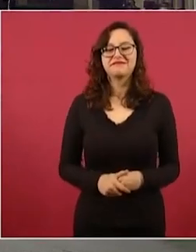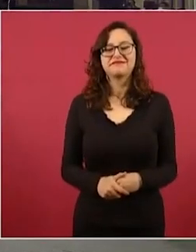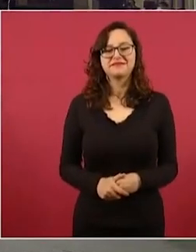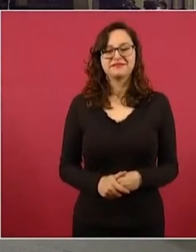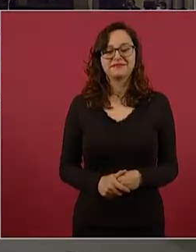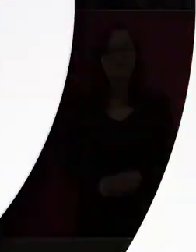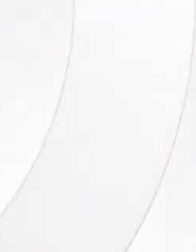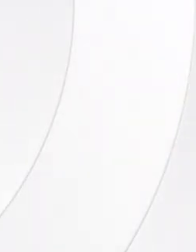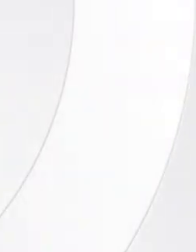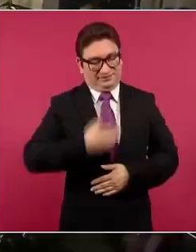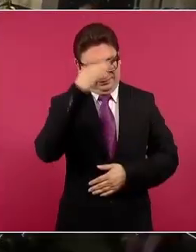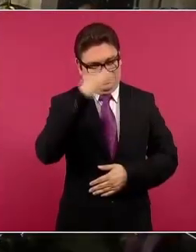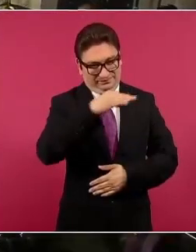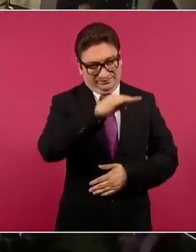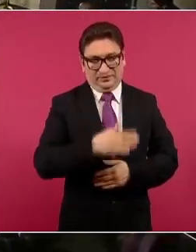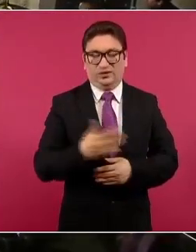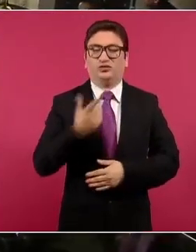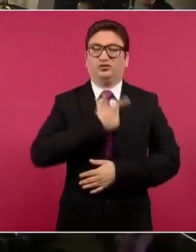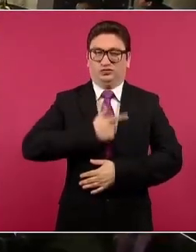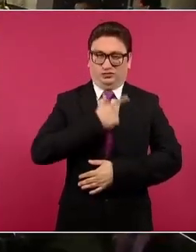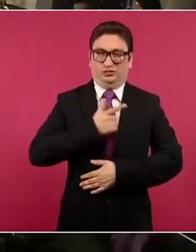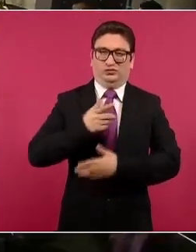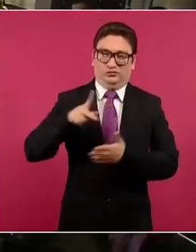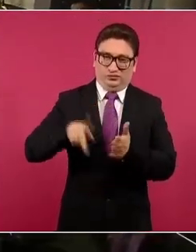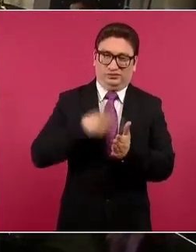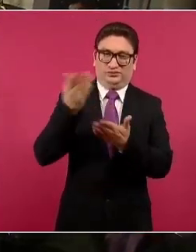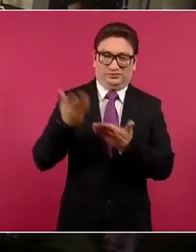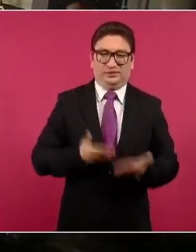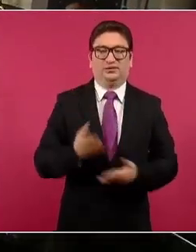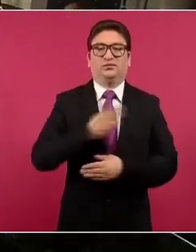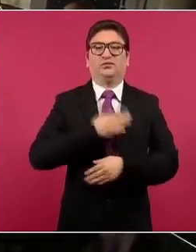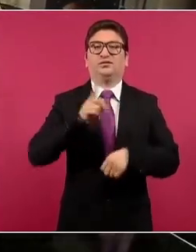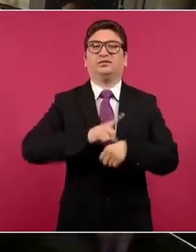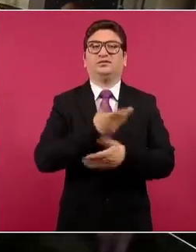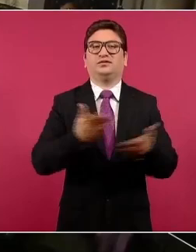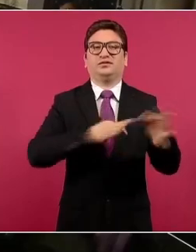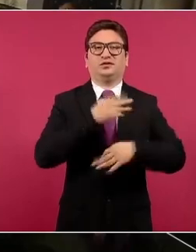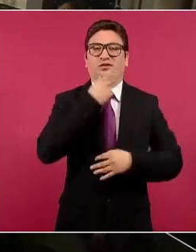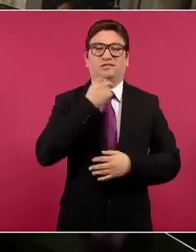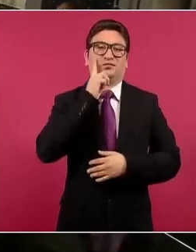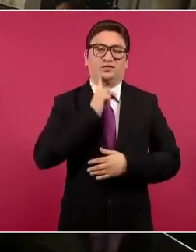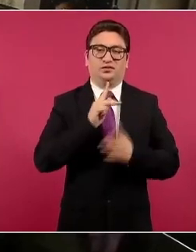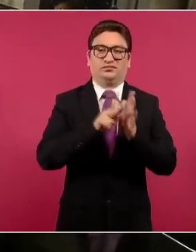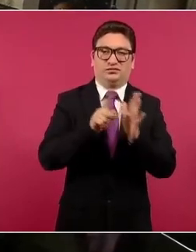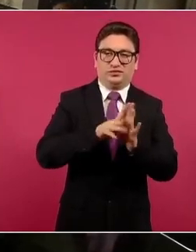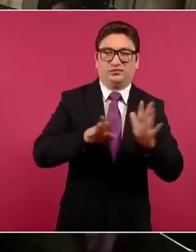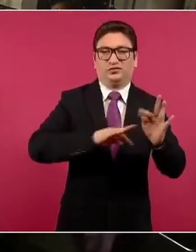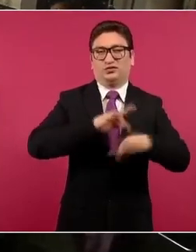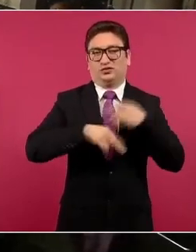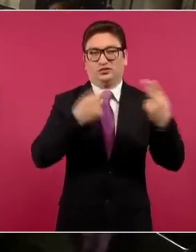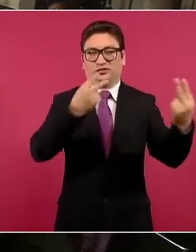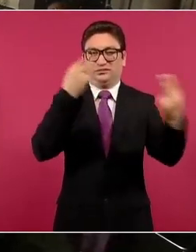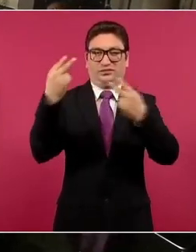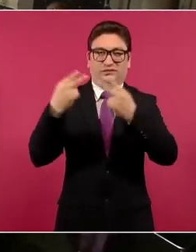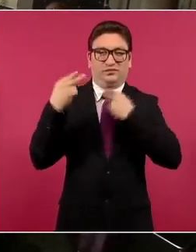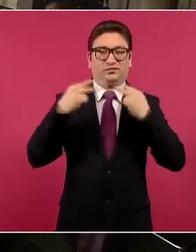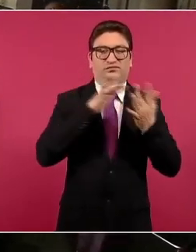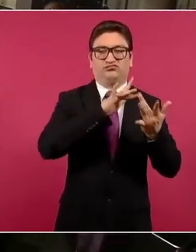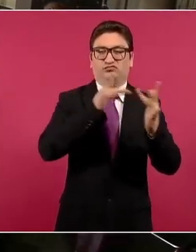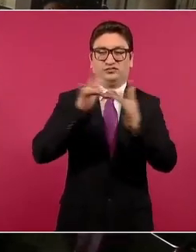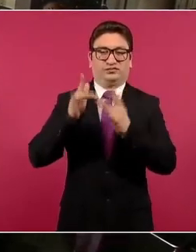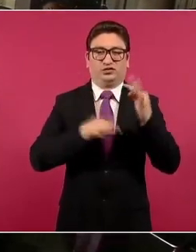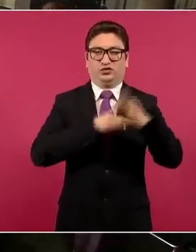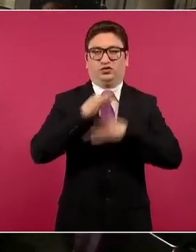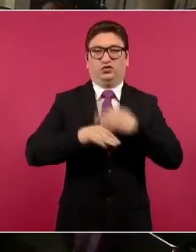presidente? Bueno, un gusto estar aquí otra vez. Buenos días a todas y a todos, compañeros de la prensa, a todos los que nos ven a través de las redes sociales.